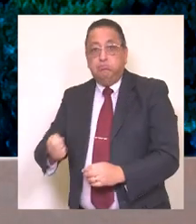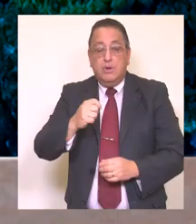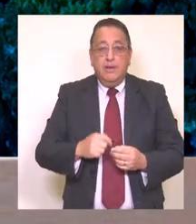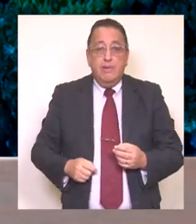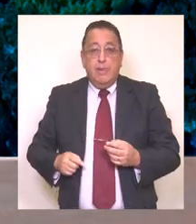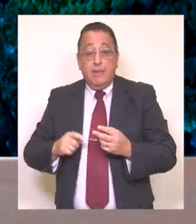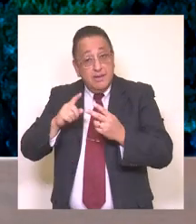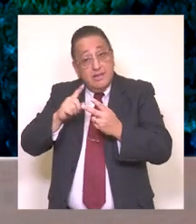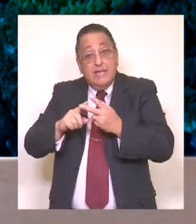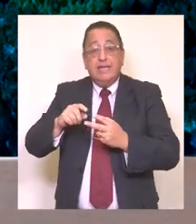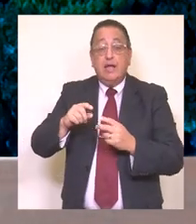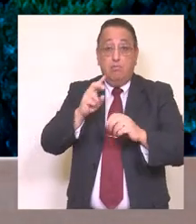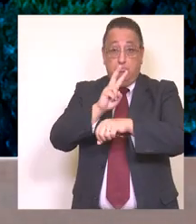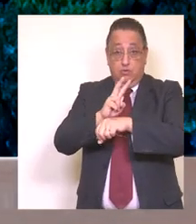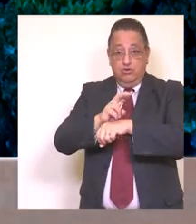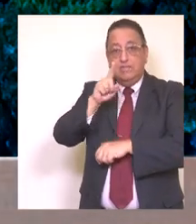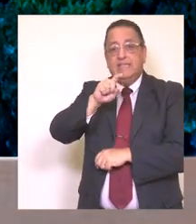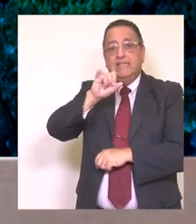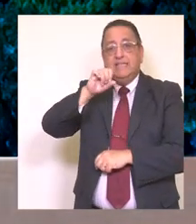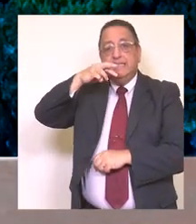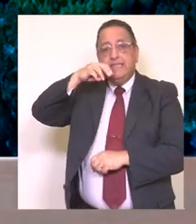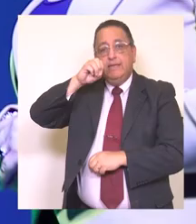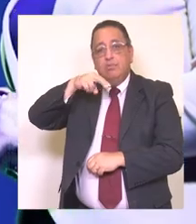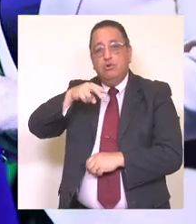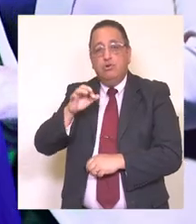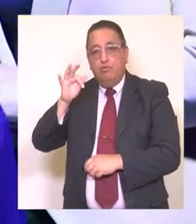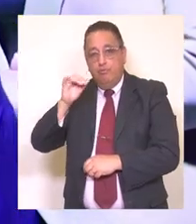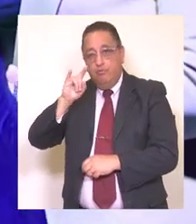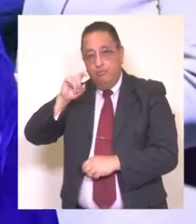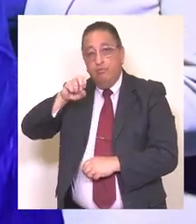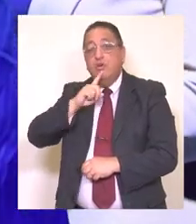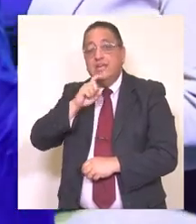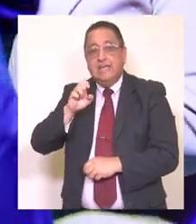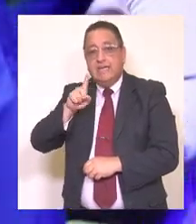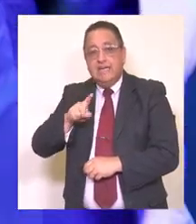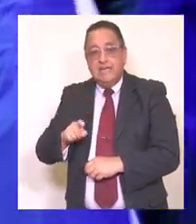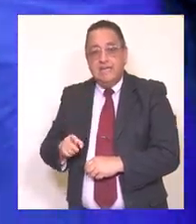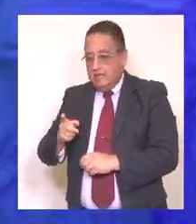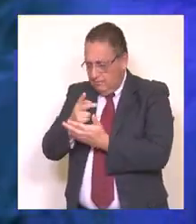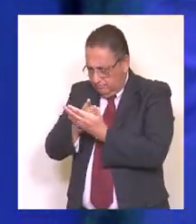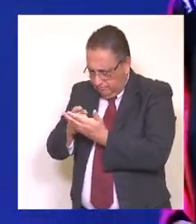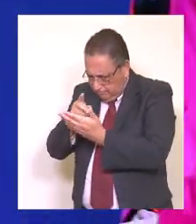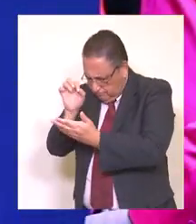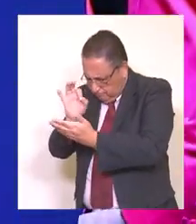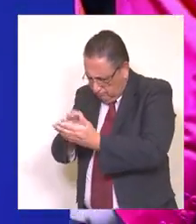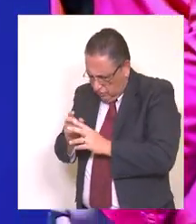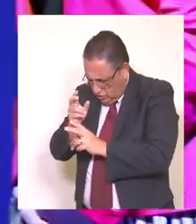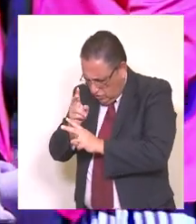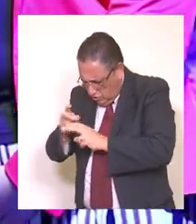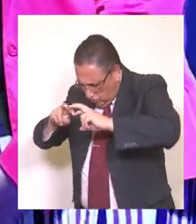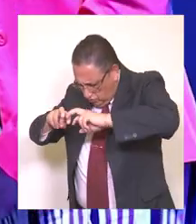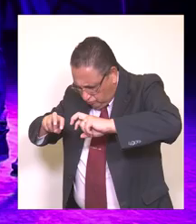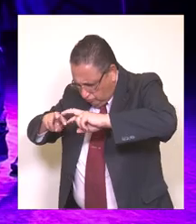Simón Fuente, quien gracias a su investigación contribuye a la historia de nuestra comuna